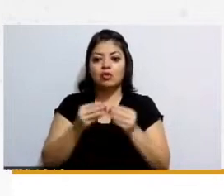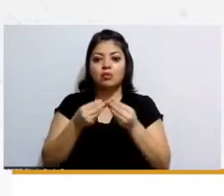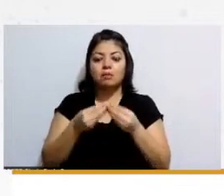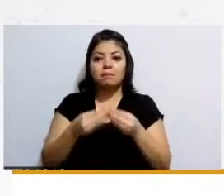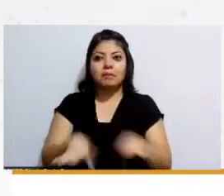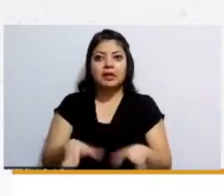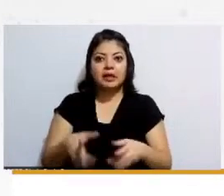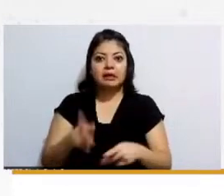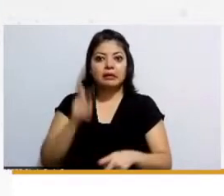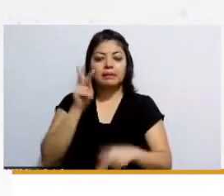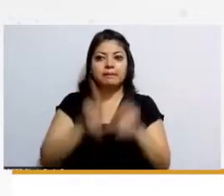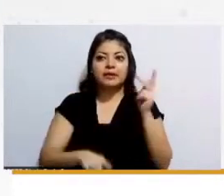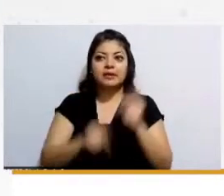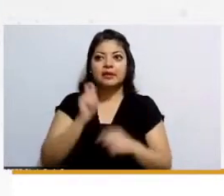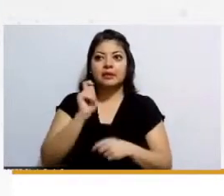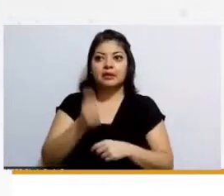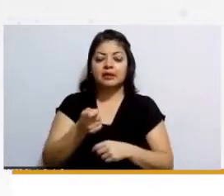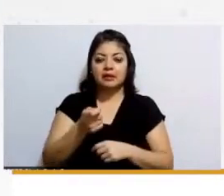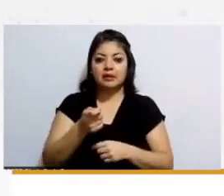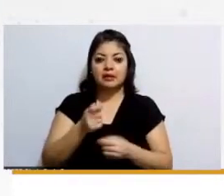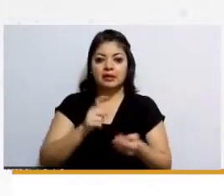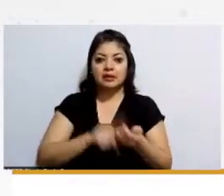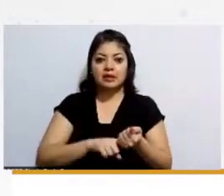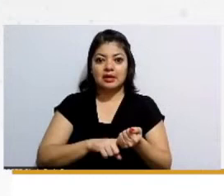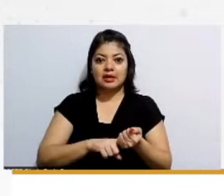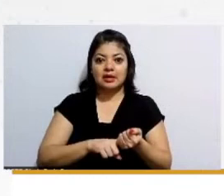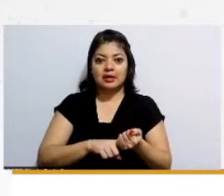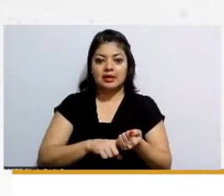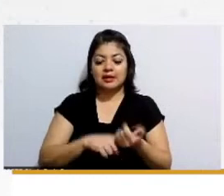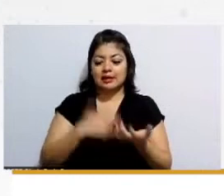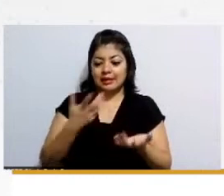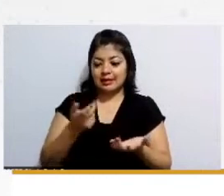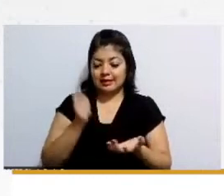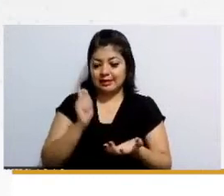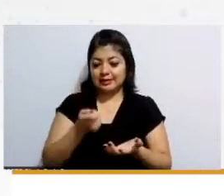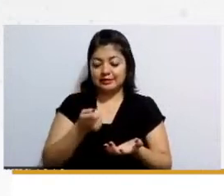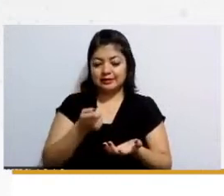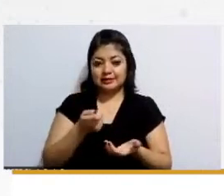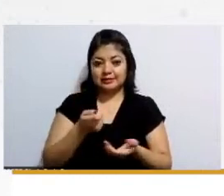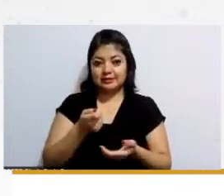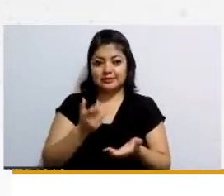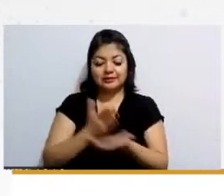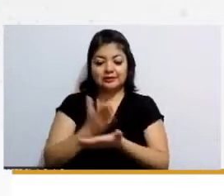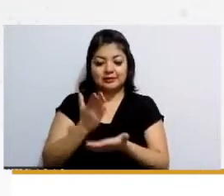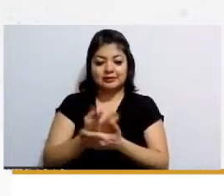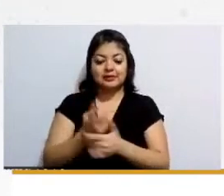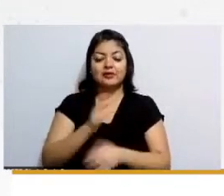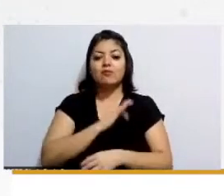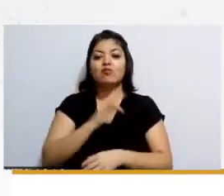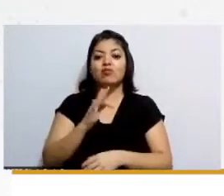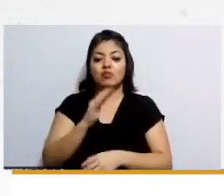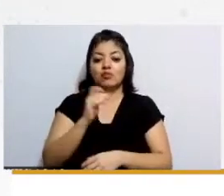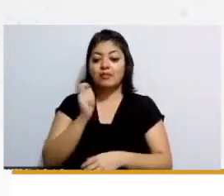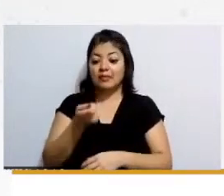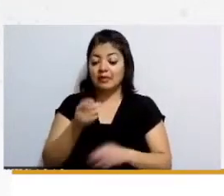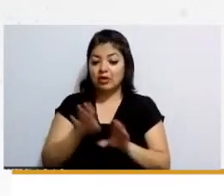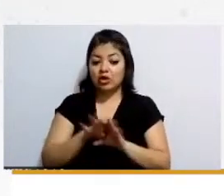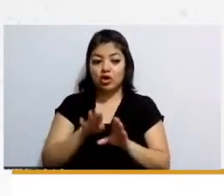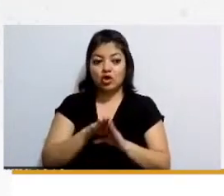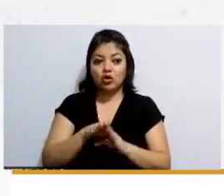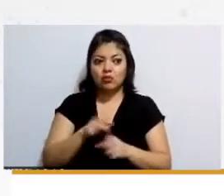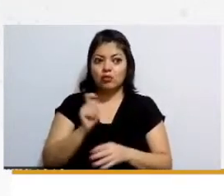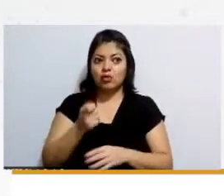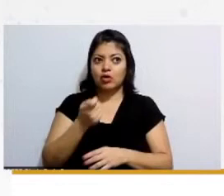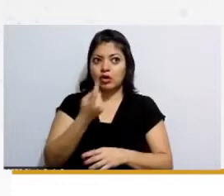el derecho a la guardería de este niño ¿no? entonces pues vuelve esta justificación y le dicen ok aquí el